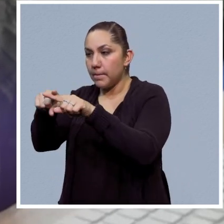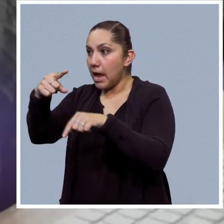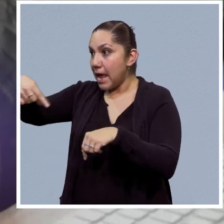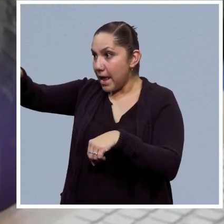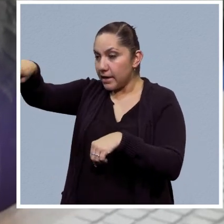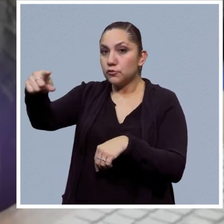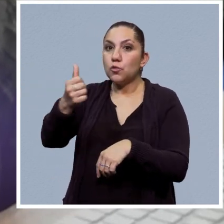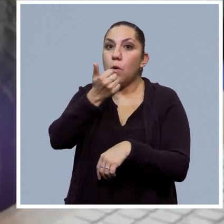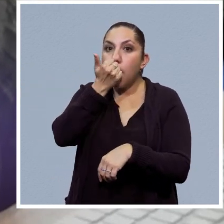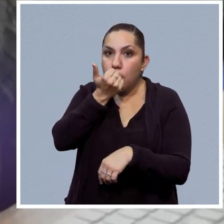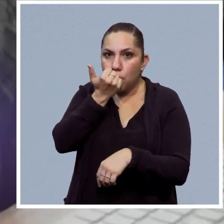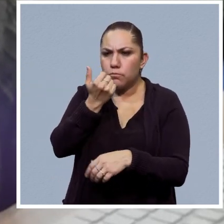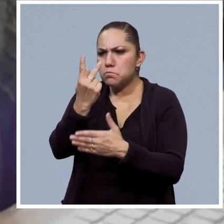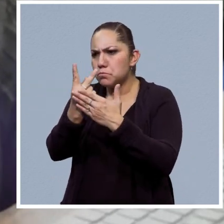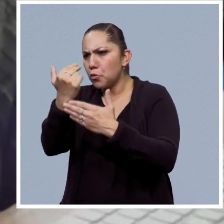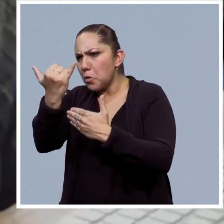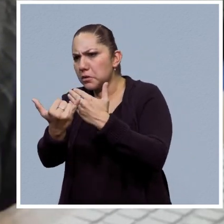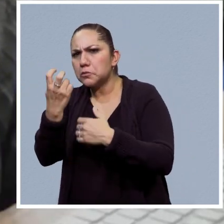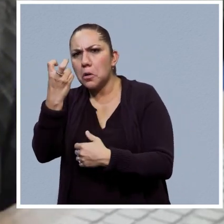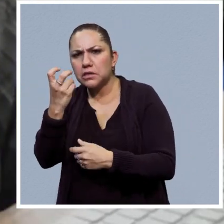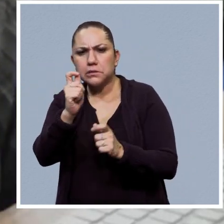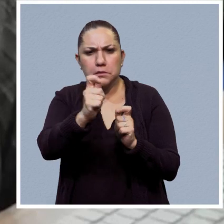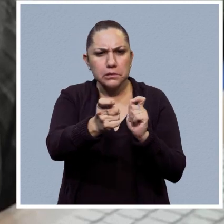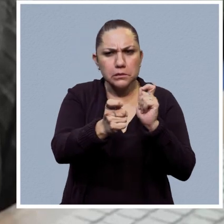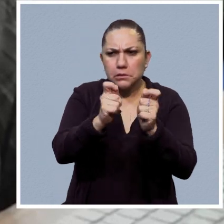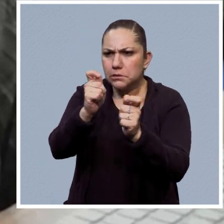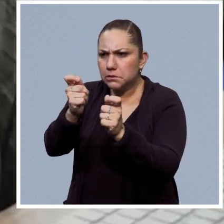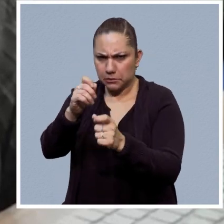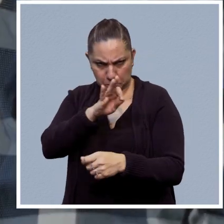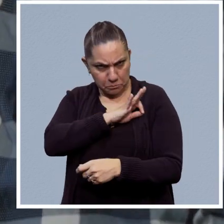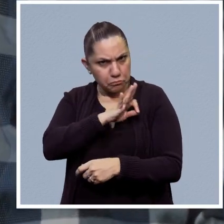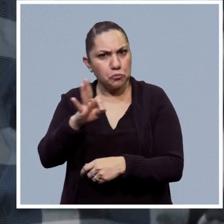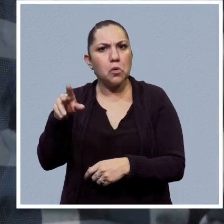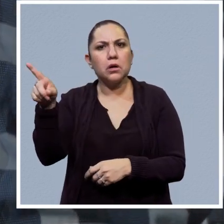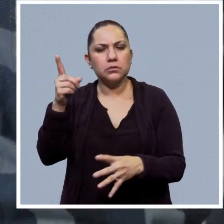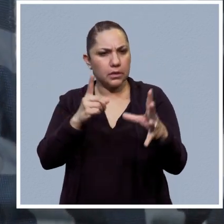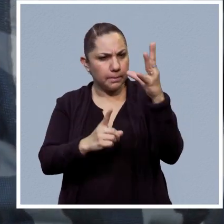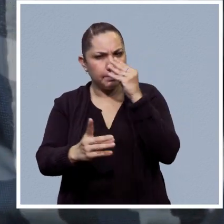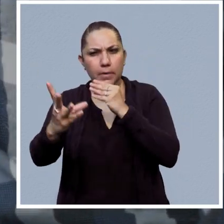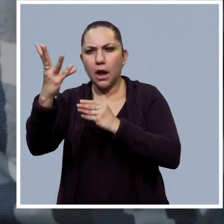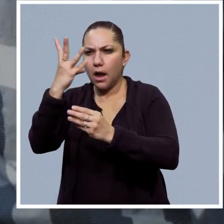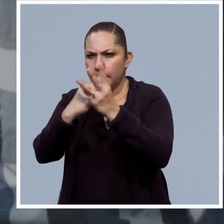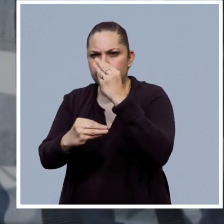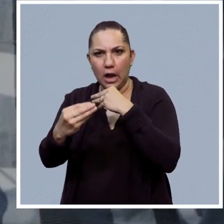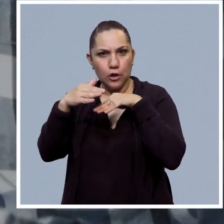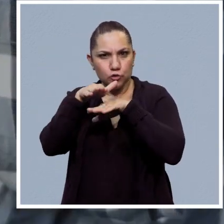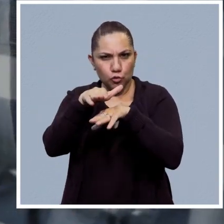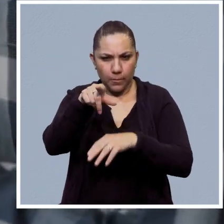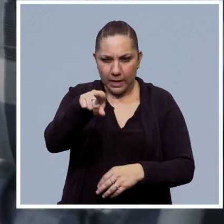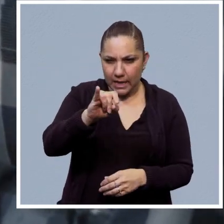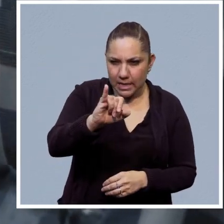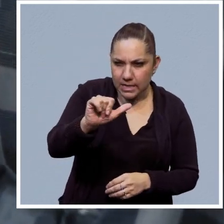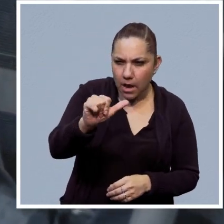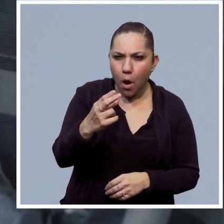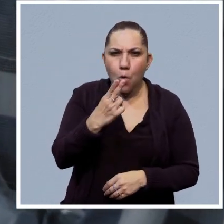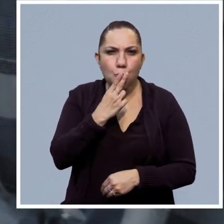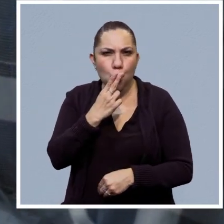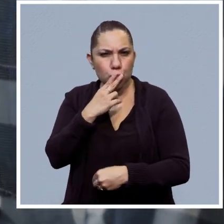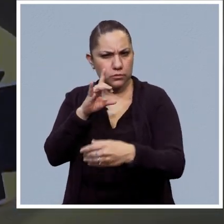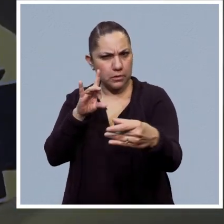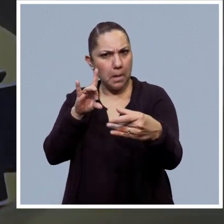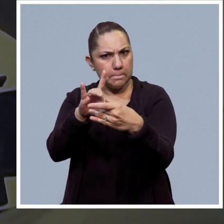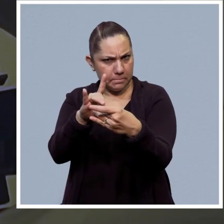para poder aprender sobre esta área de inteligencia artificial, que es un área que